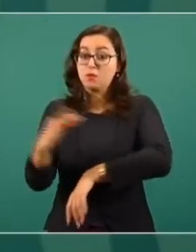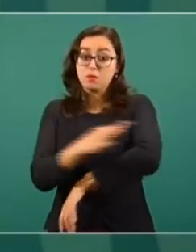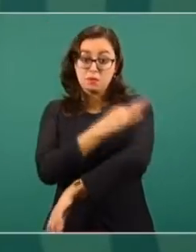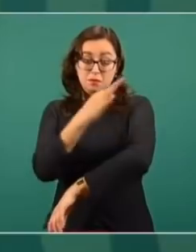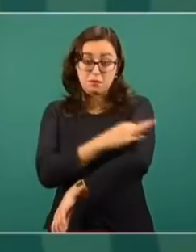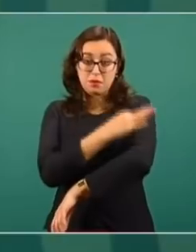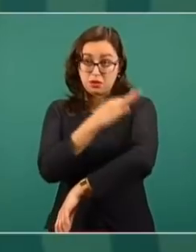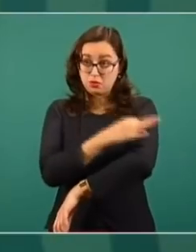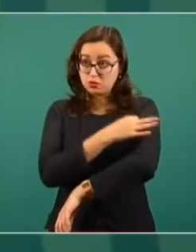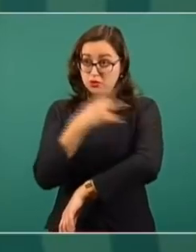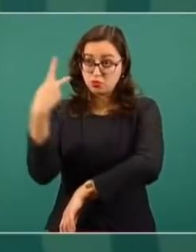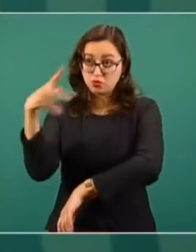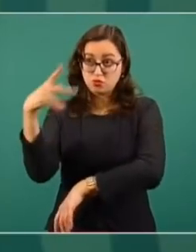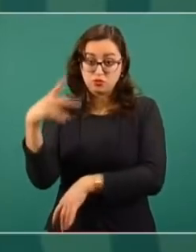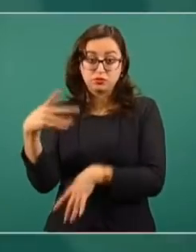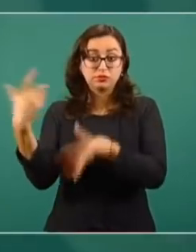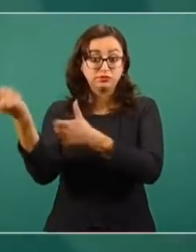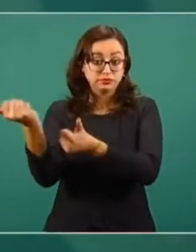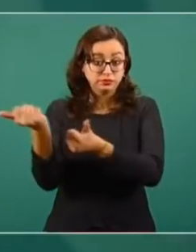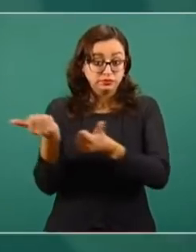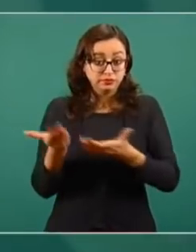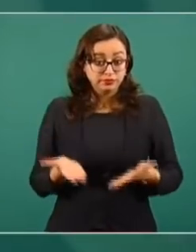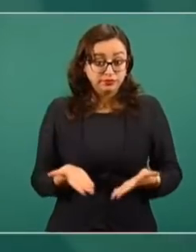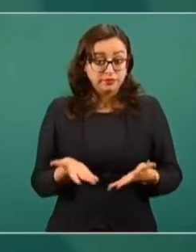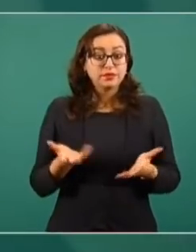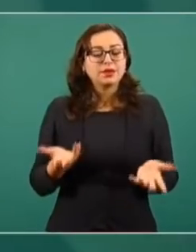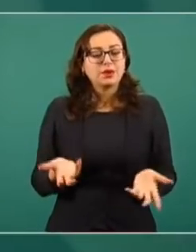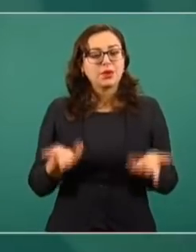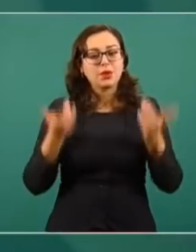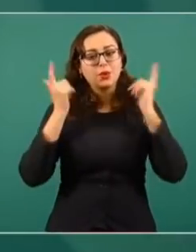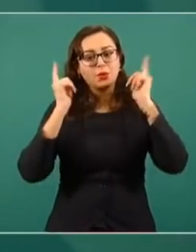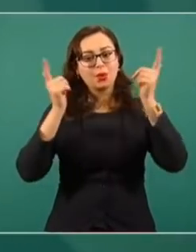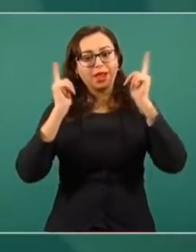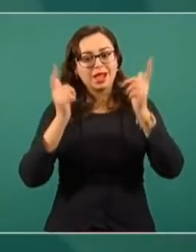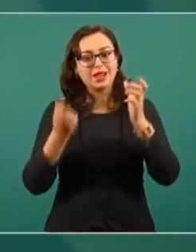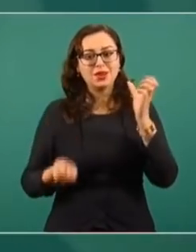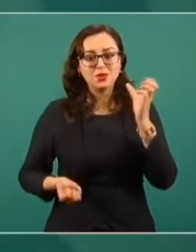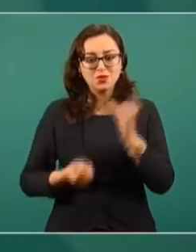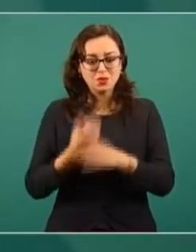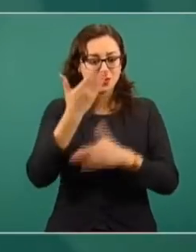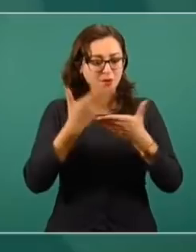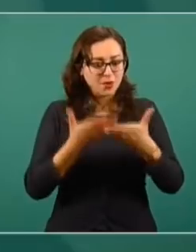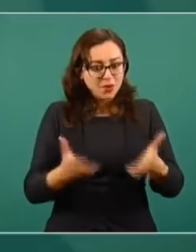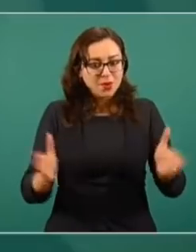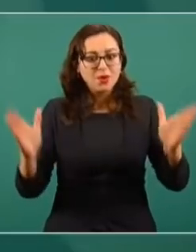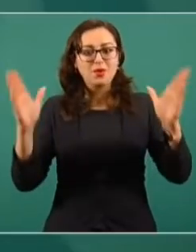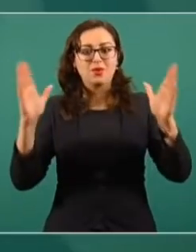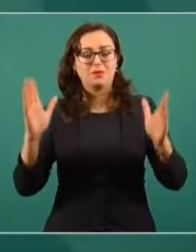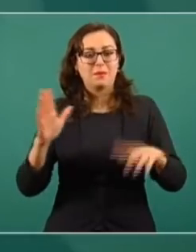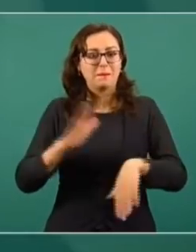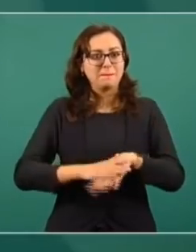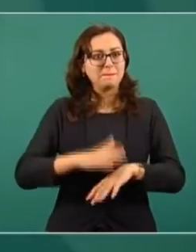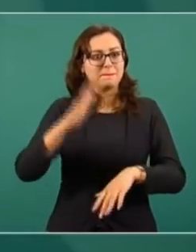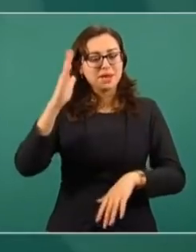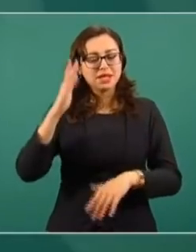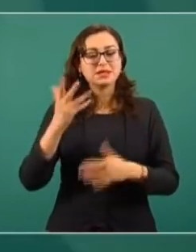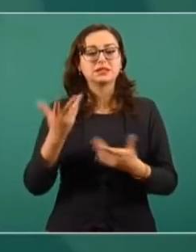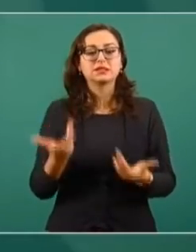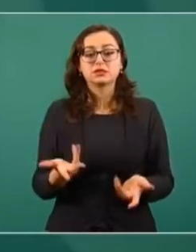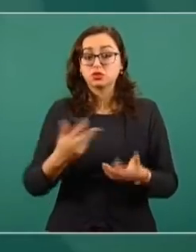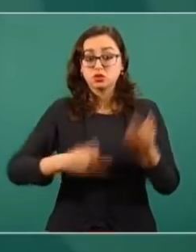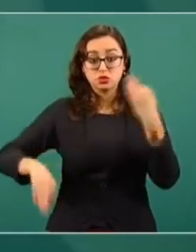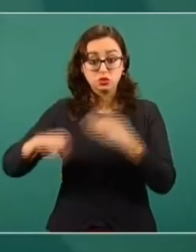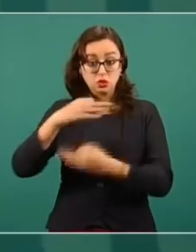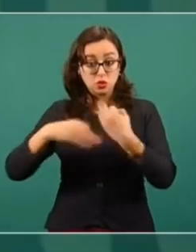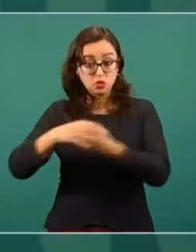México y eso también abre una nueva esperanza. No todo es la vacuna, como bien lo dice el doctor Jorge Alcocer,